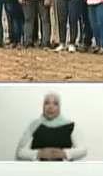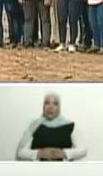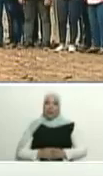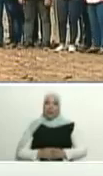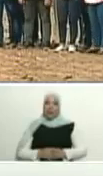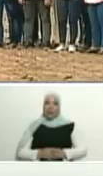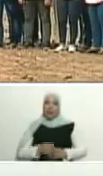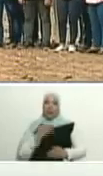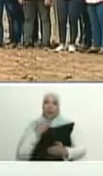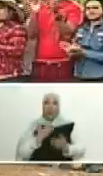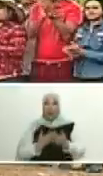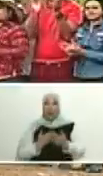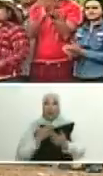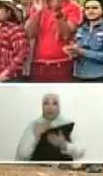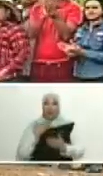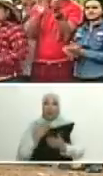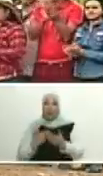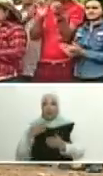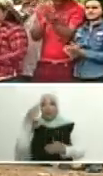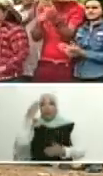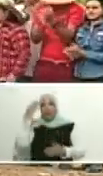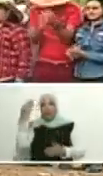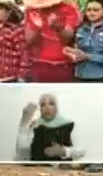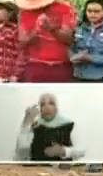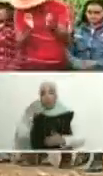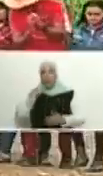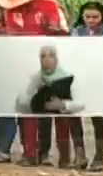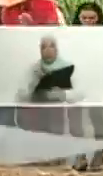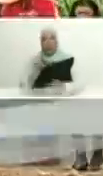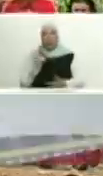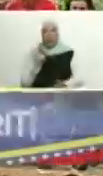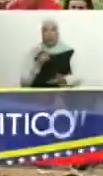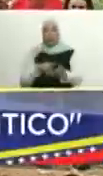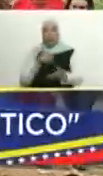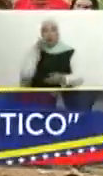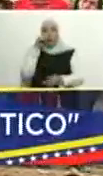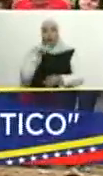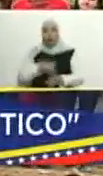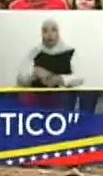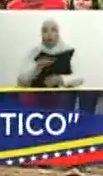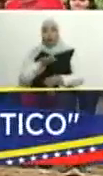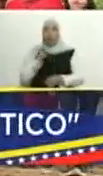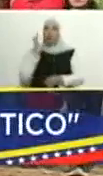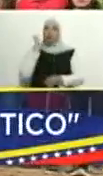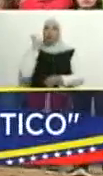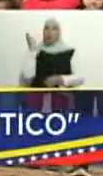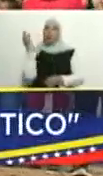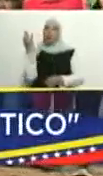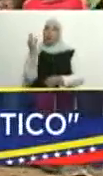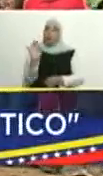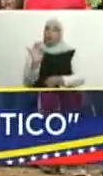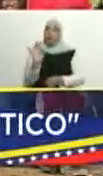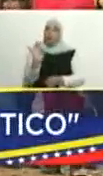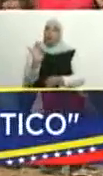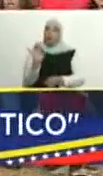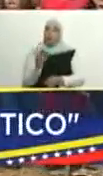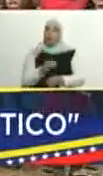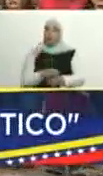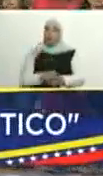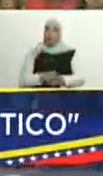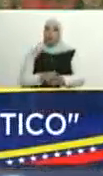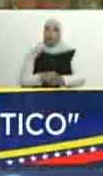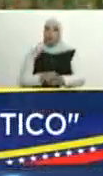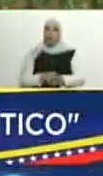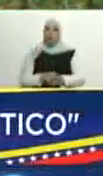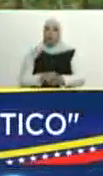Gracias, presidente. Les saludamos, bueno, como usted dijo, desde las sabanas del guarico, acá en el municipio, Julián Mellado, tierra